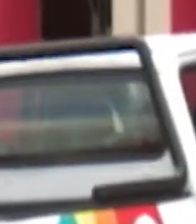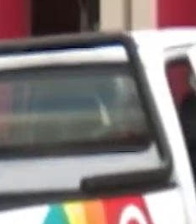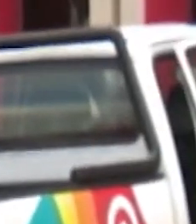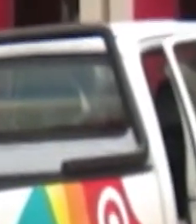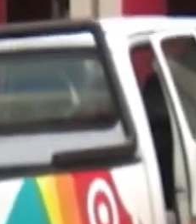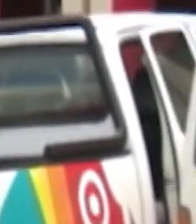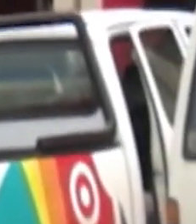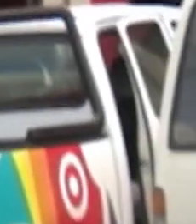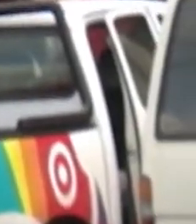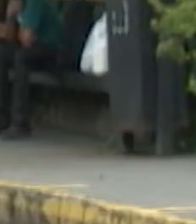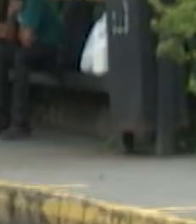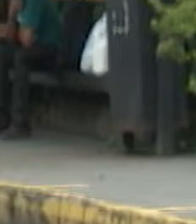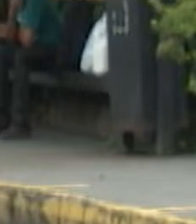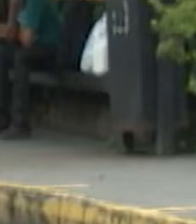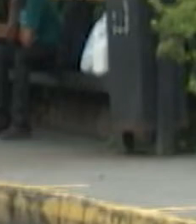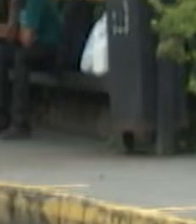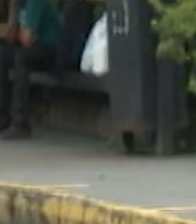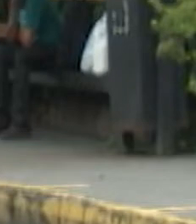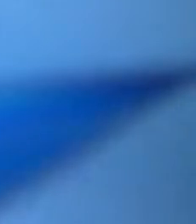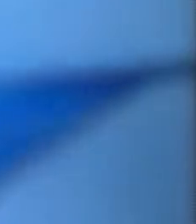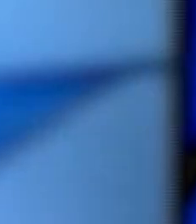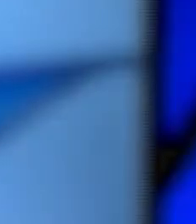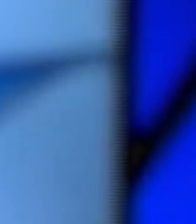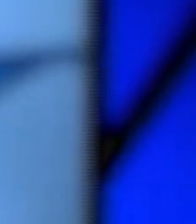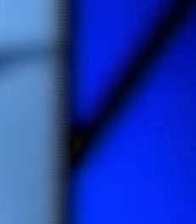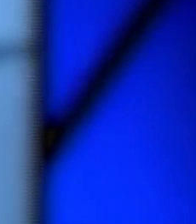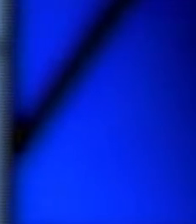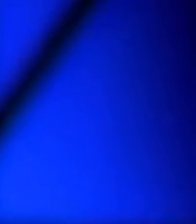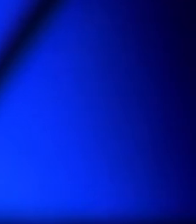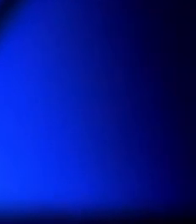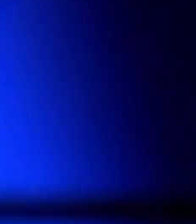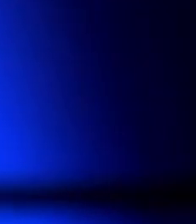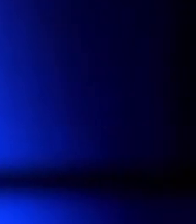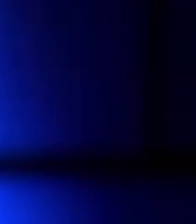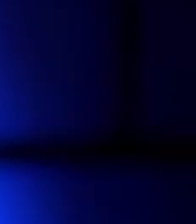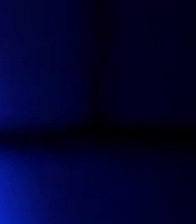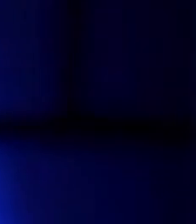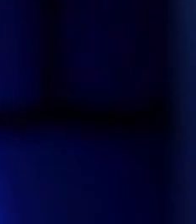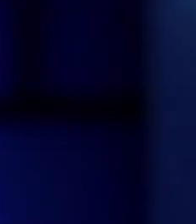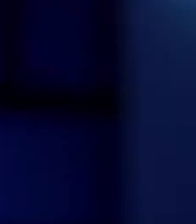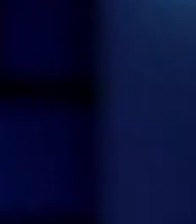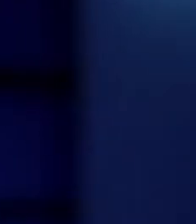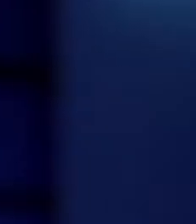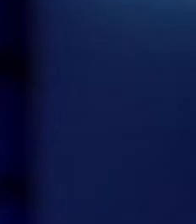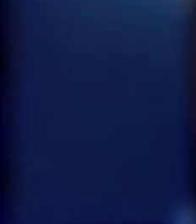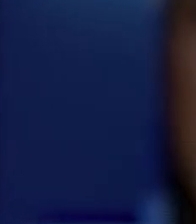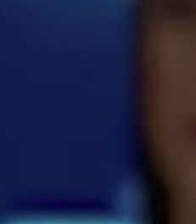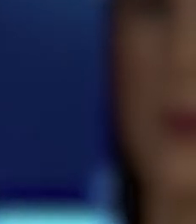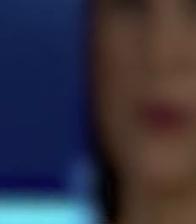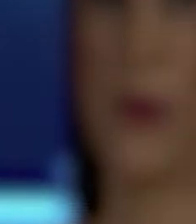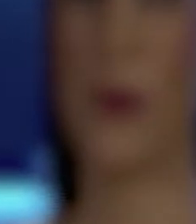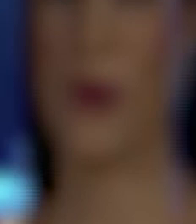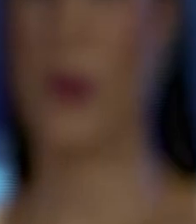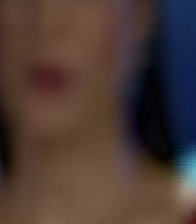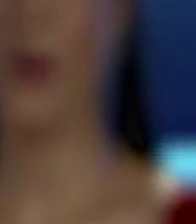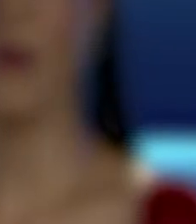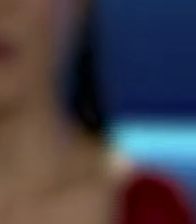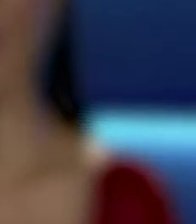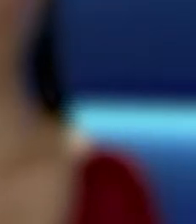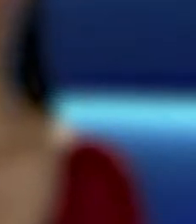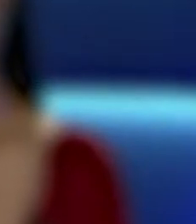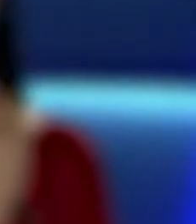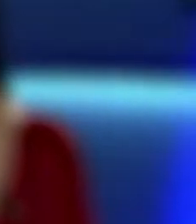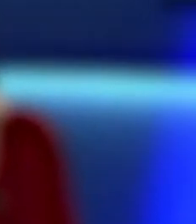programa informativo. Martes y viernes, después de la conferencia de prensa de actualización sobre el coronavirus y